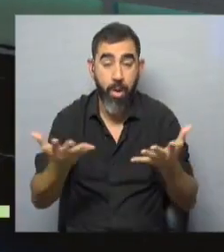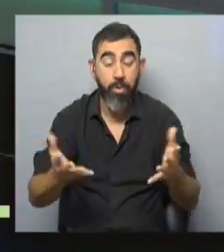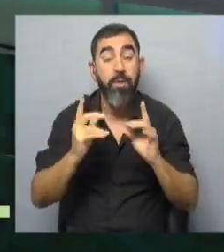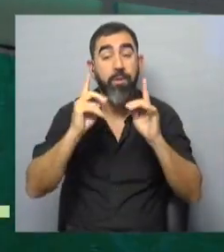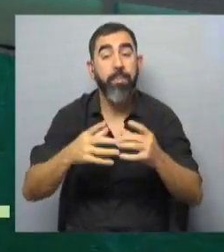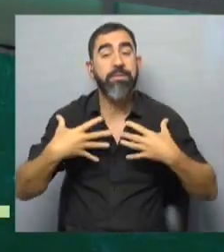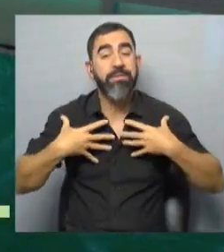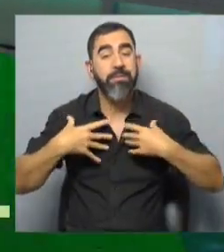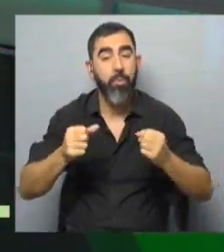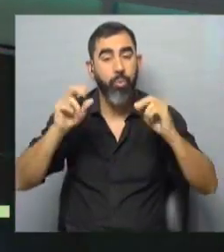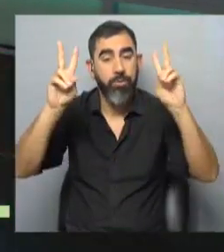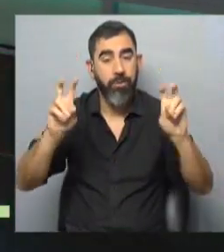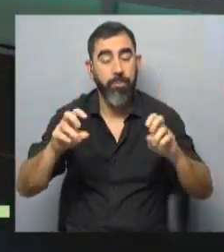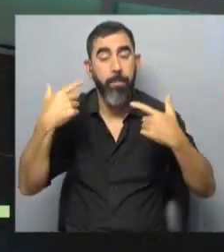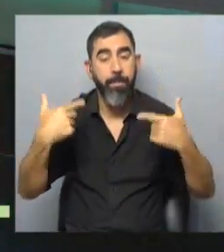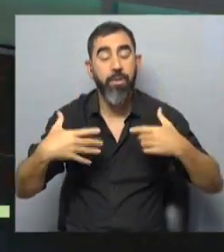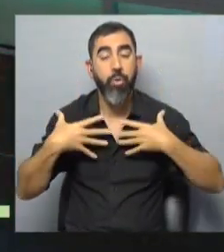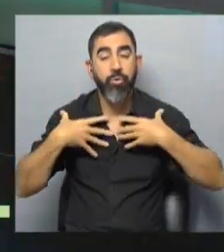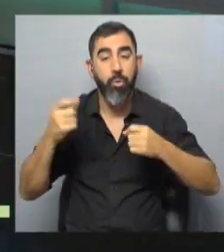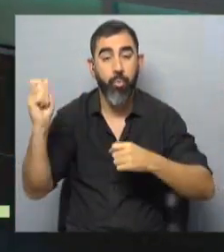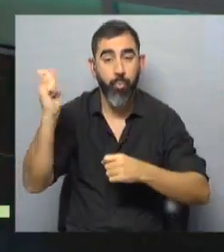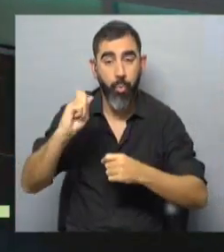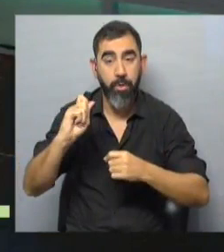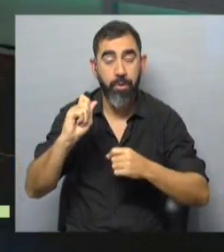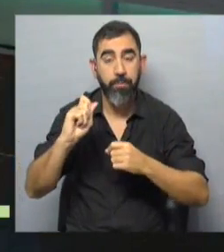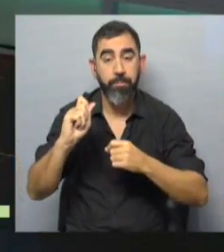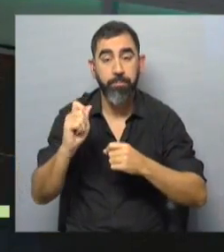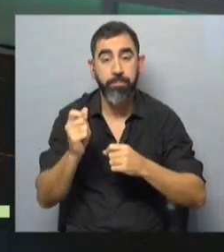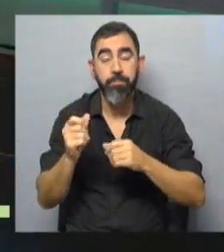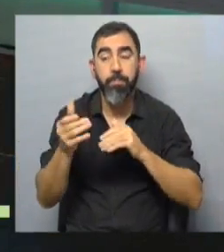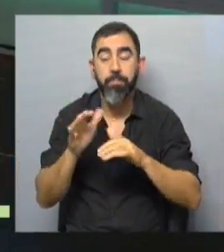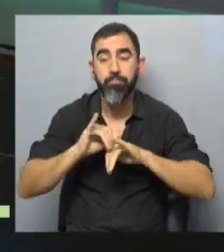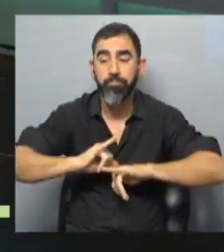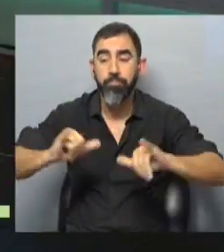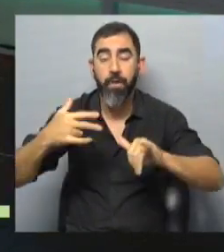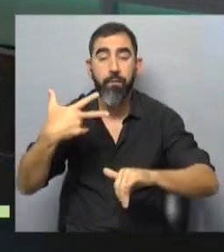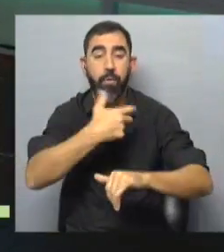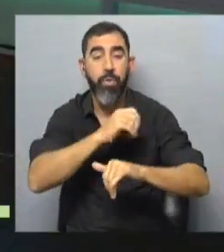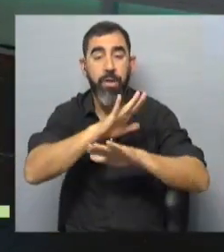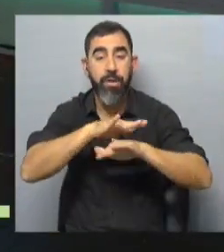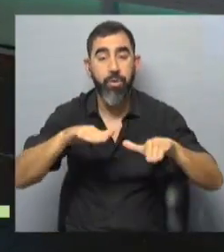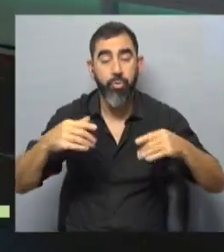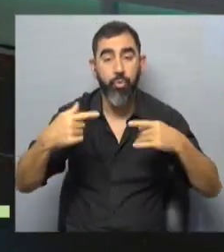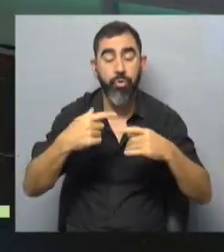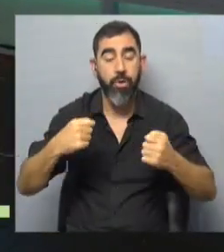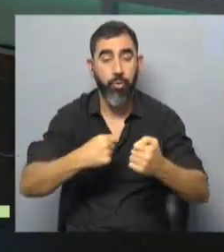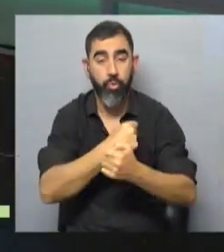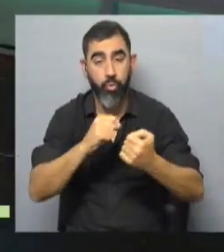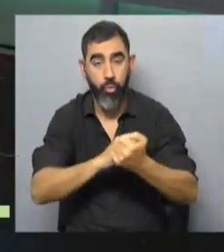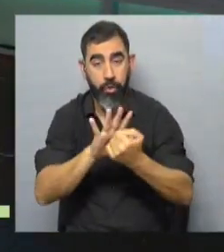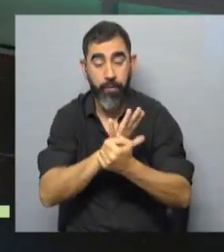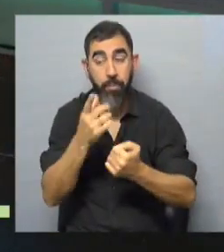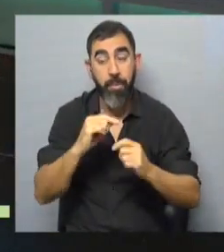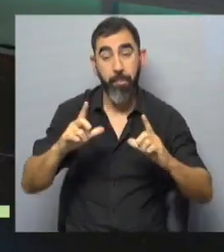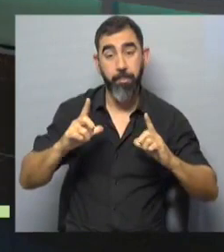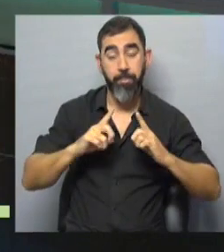también de salud porque el Ministerio de Salud Pública convoca a la vacunación de menores contra la COVID-19 mientras espera